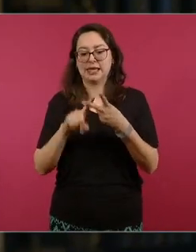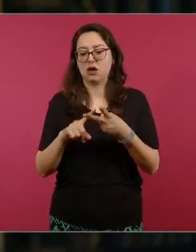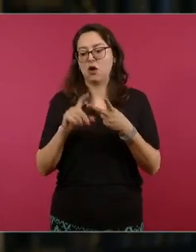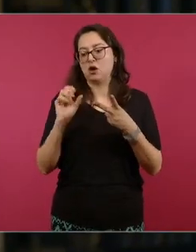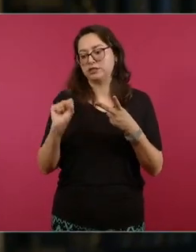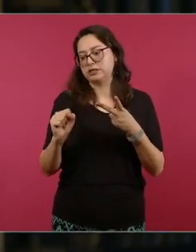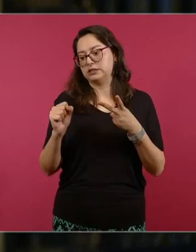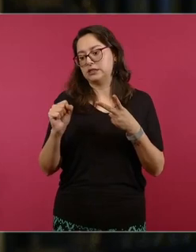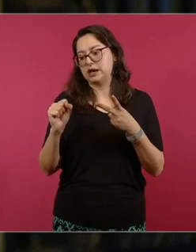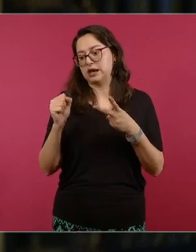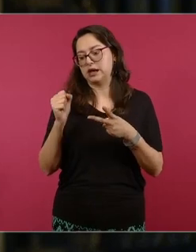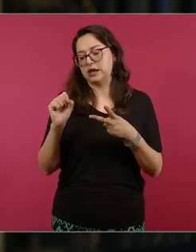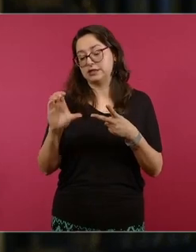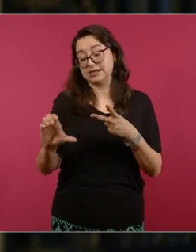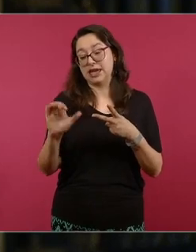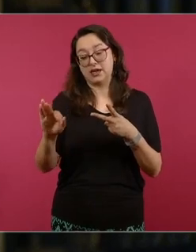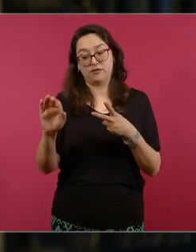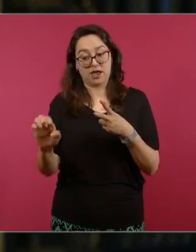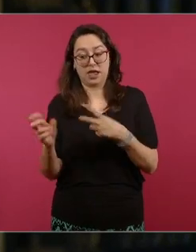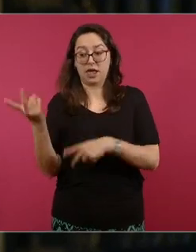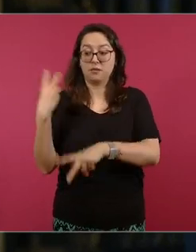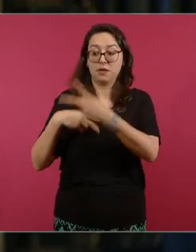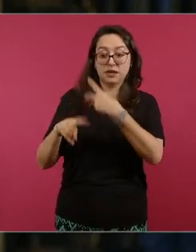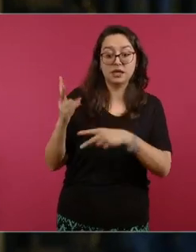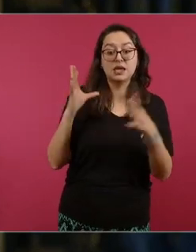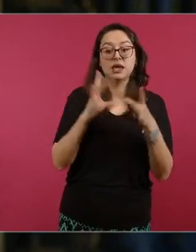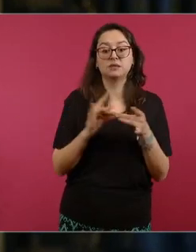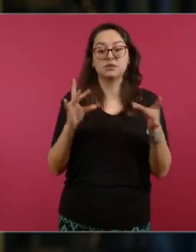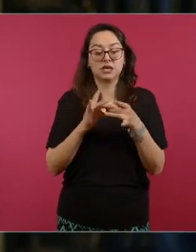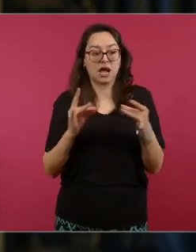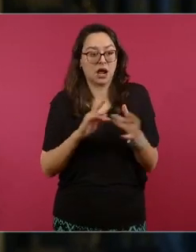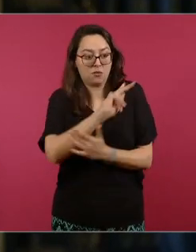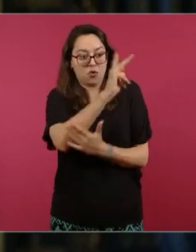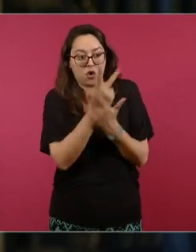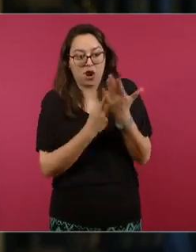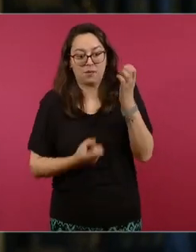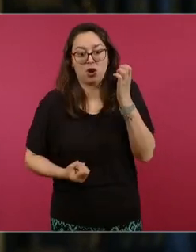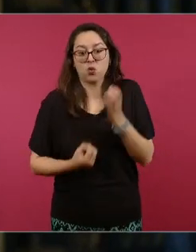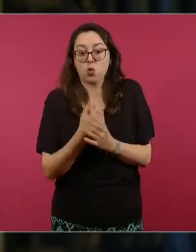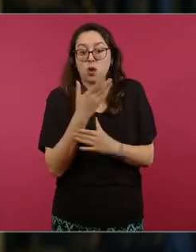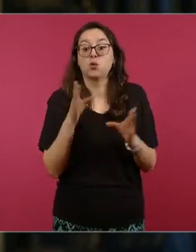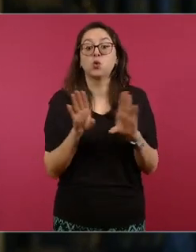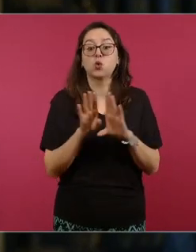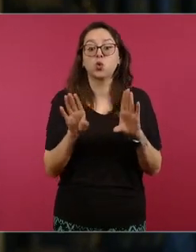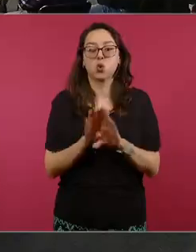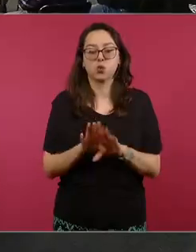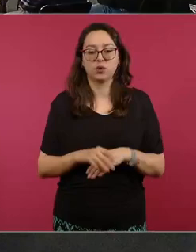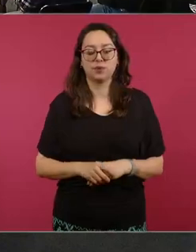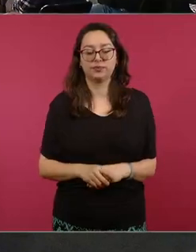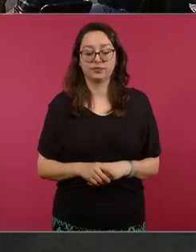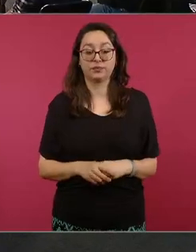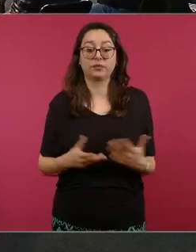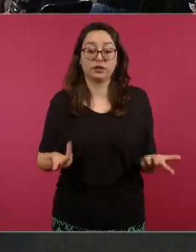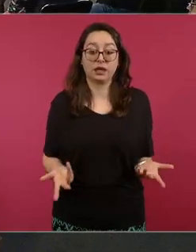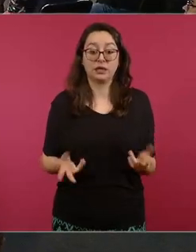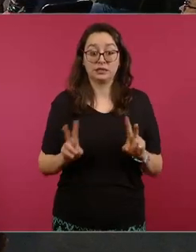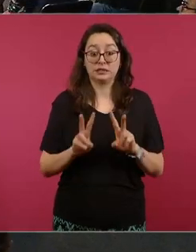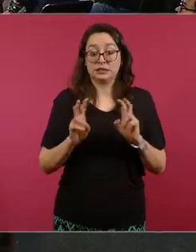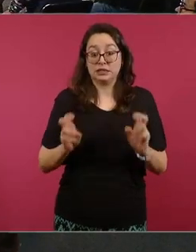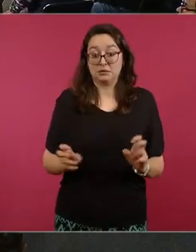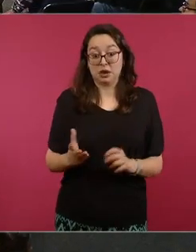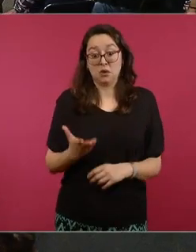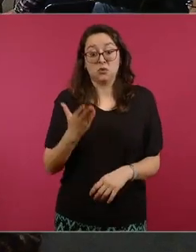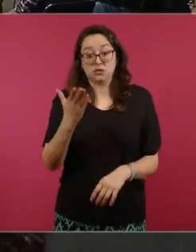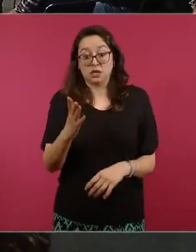explicarnos a los usuarios al final de cuentas qué es lo que va a suceder a este respecto ese es un tema señor presidente no sé si quiere